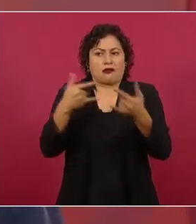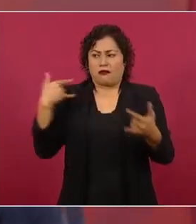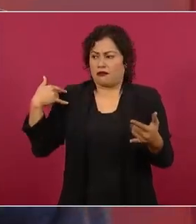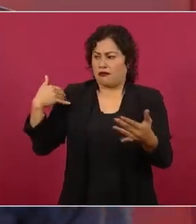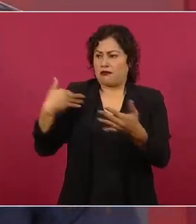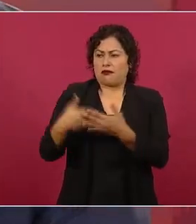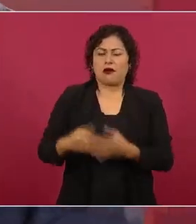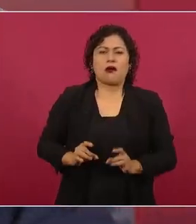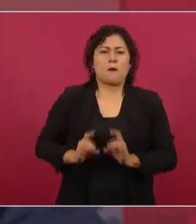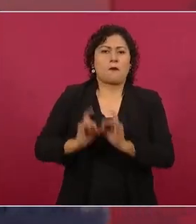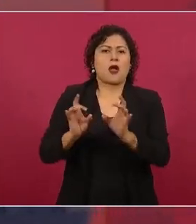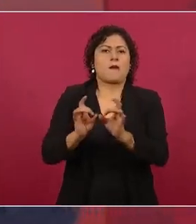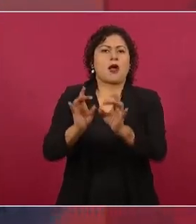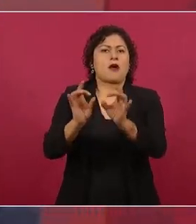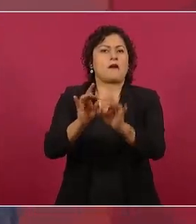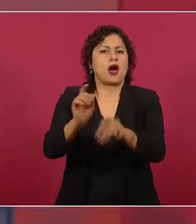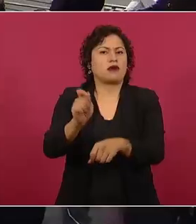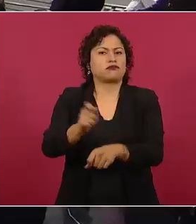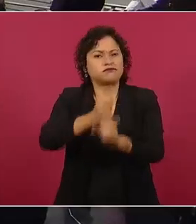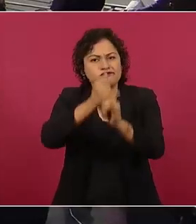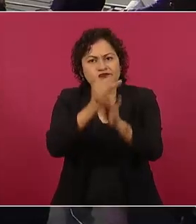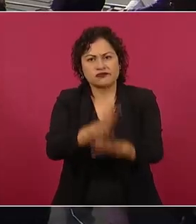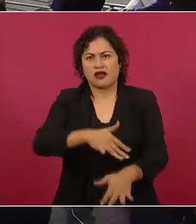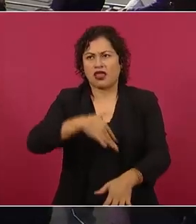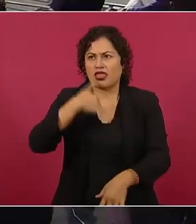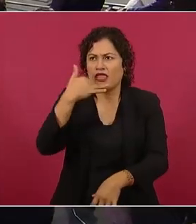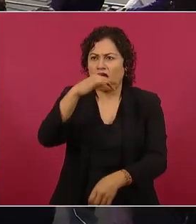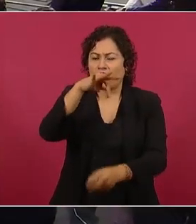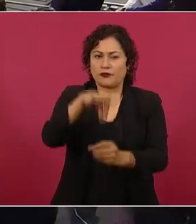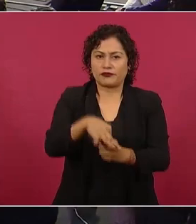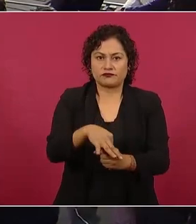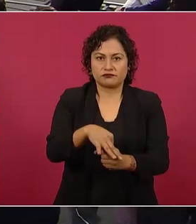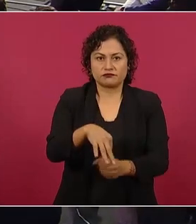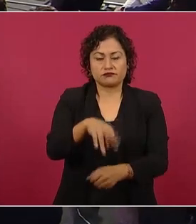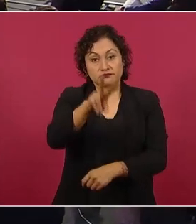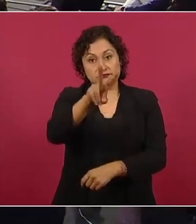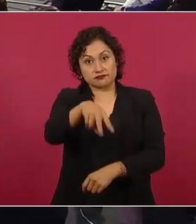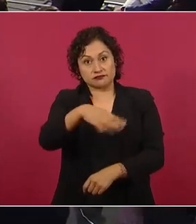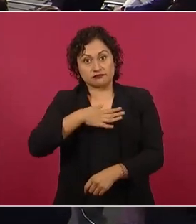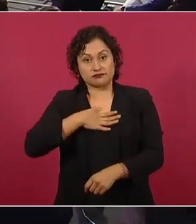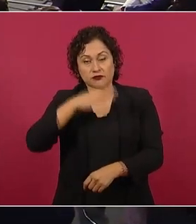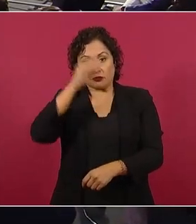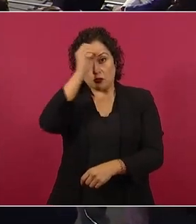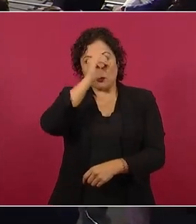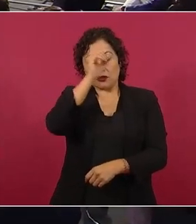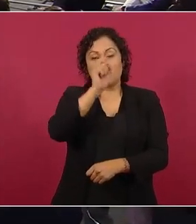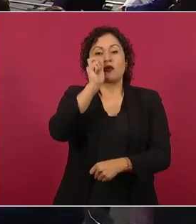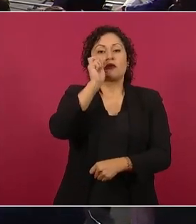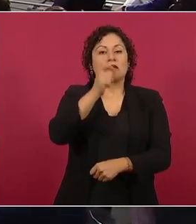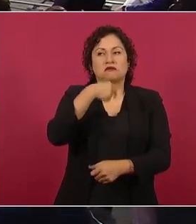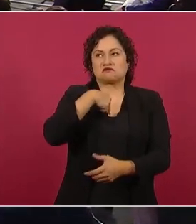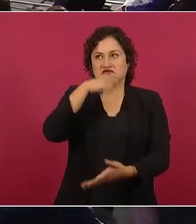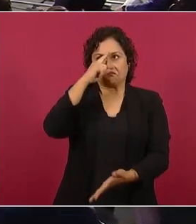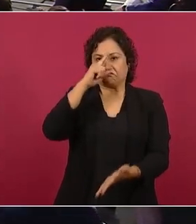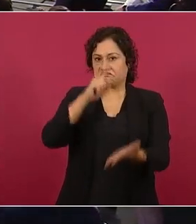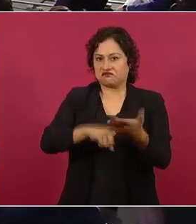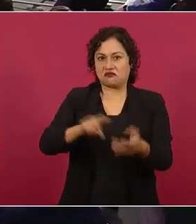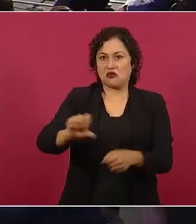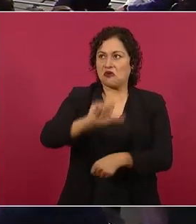que haya otro país, y es vergonzoso,